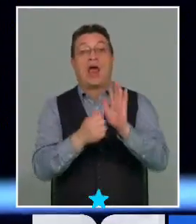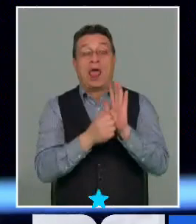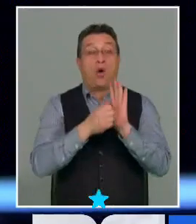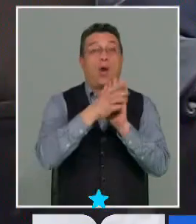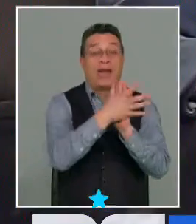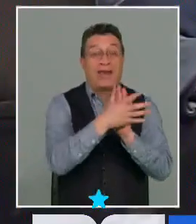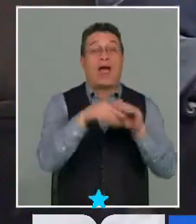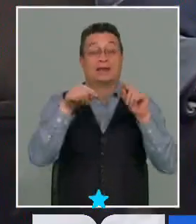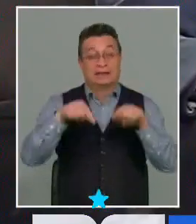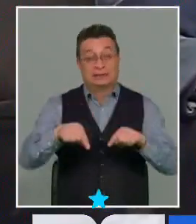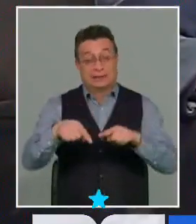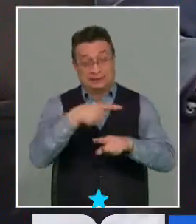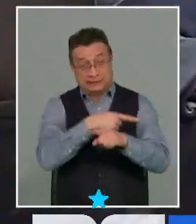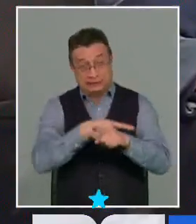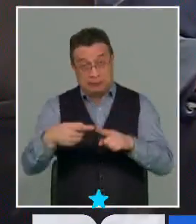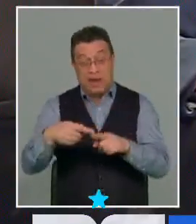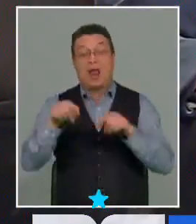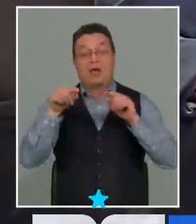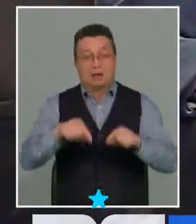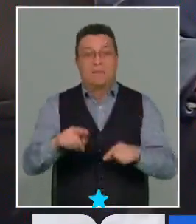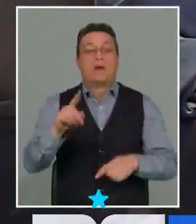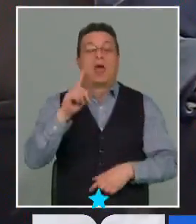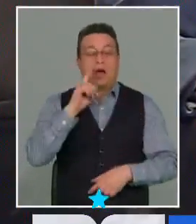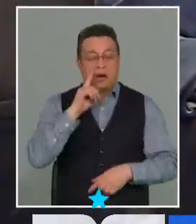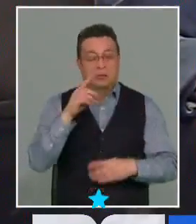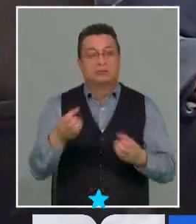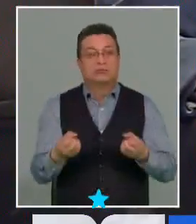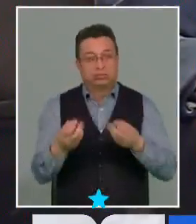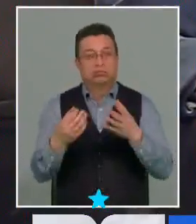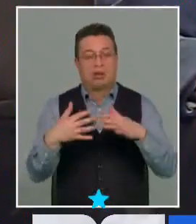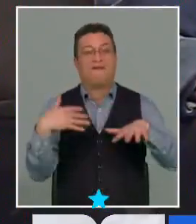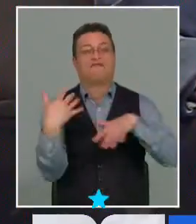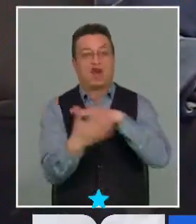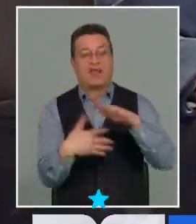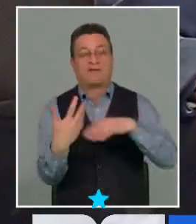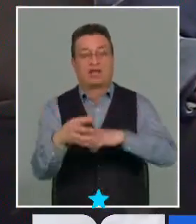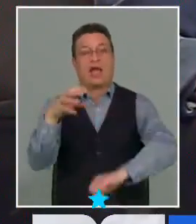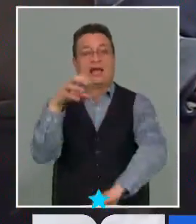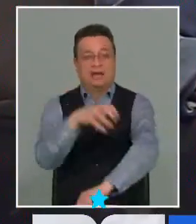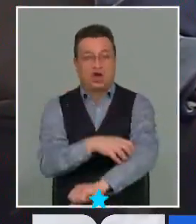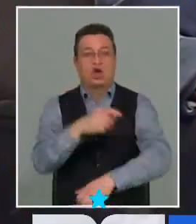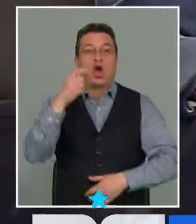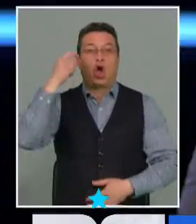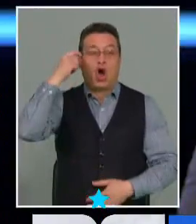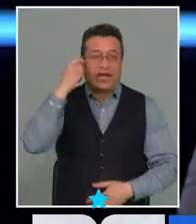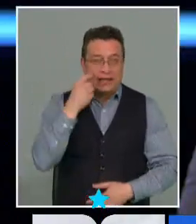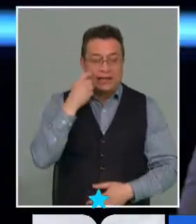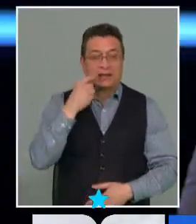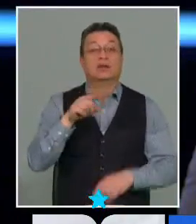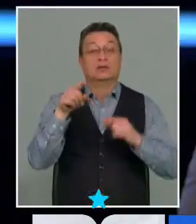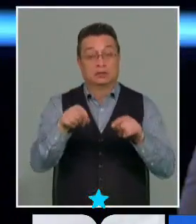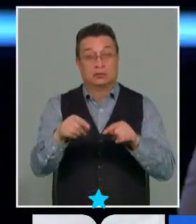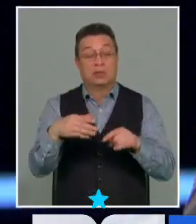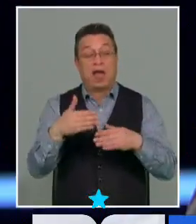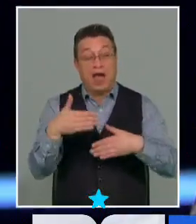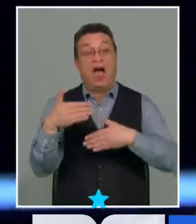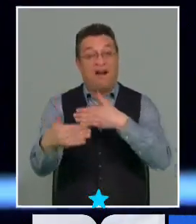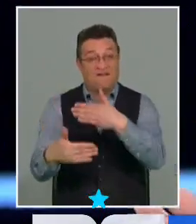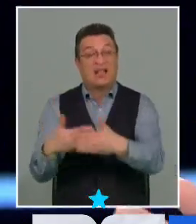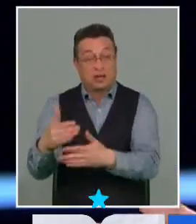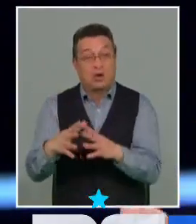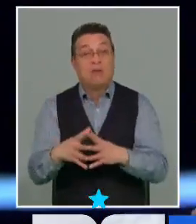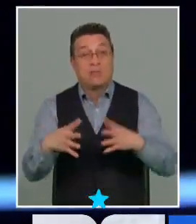esta misma semana se generaron violencia en la región de O'Higgins. O está cada vez avanzando más y